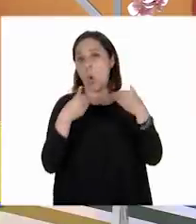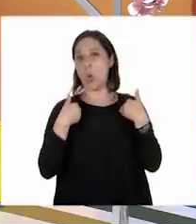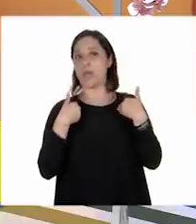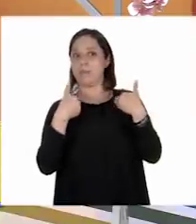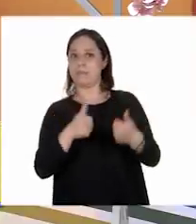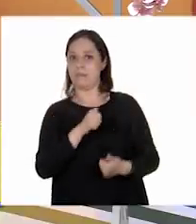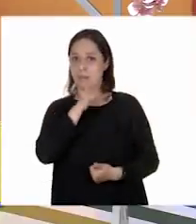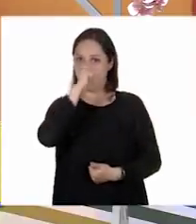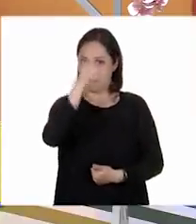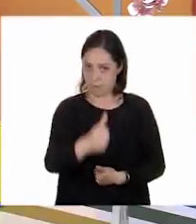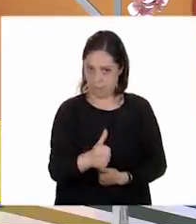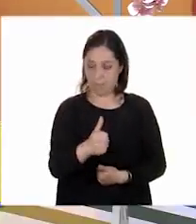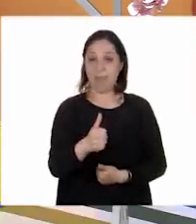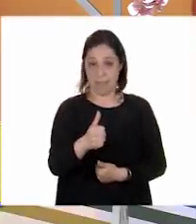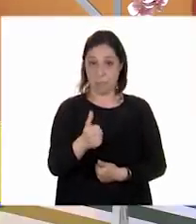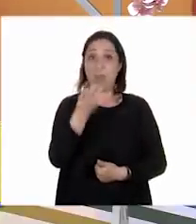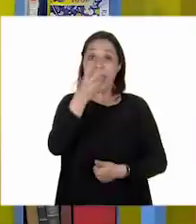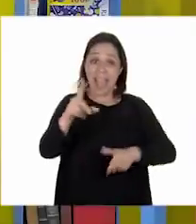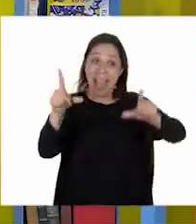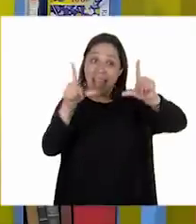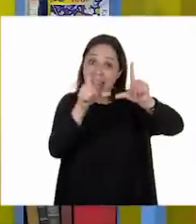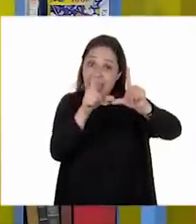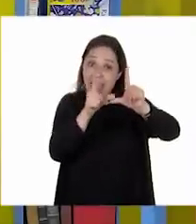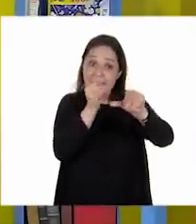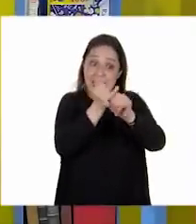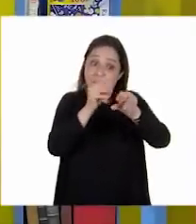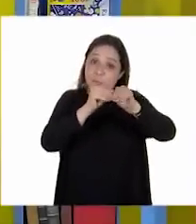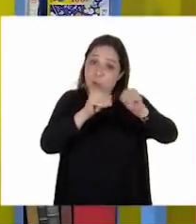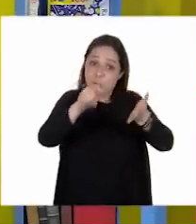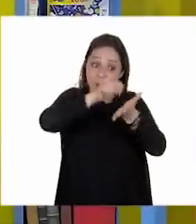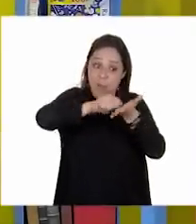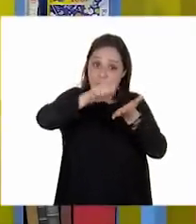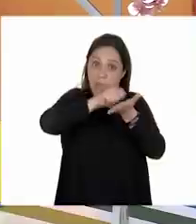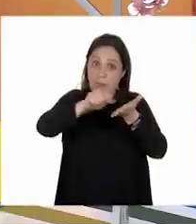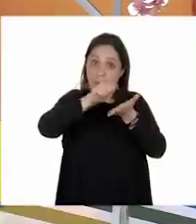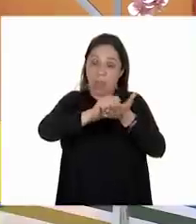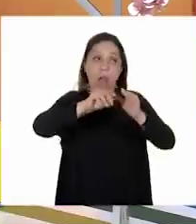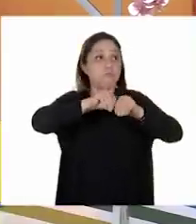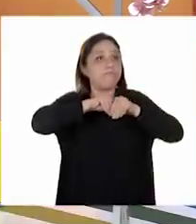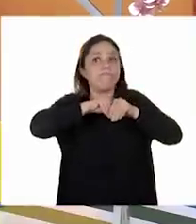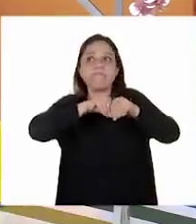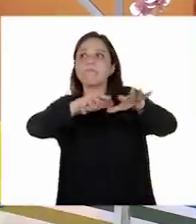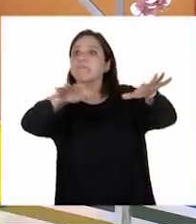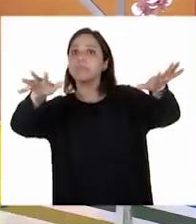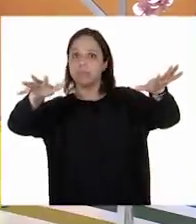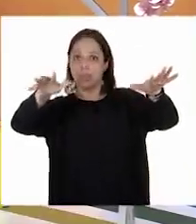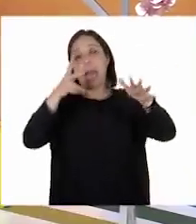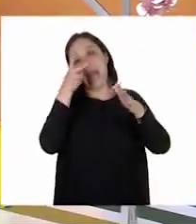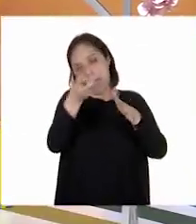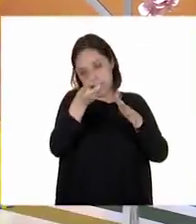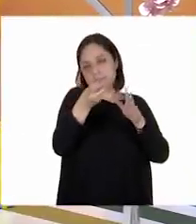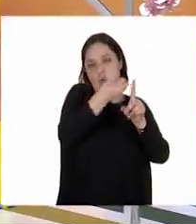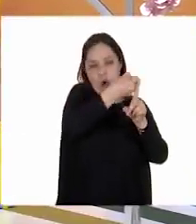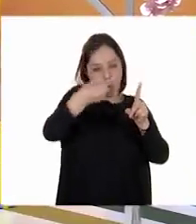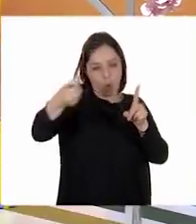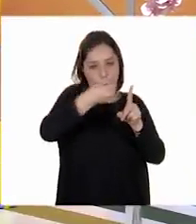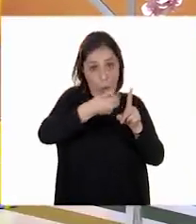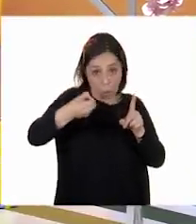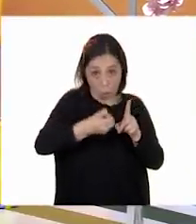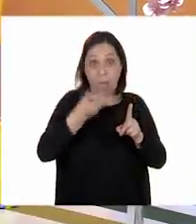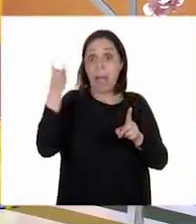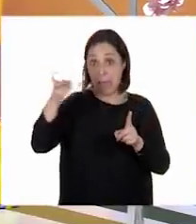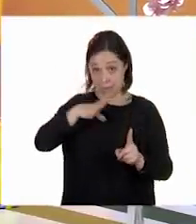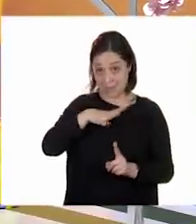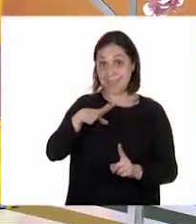la vamos a compartir. Claro. Entonces la información debe de estar ordenada y esta ficha está ordenada,